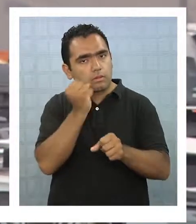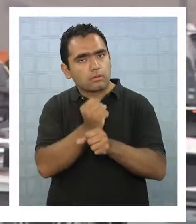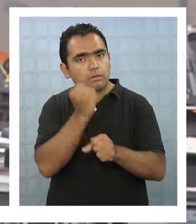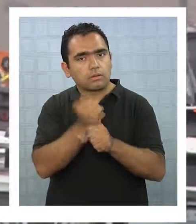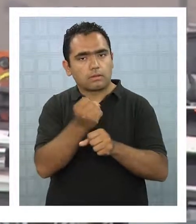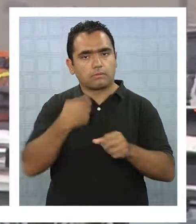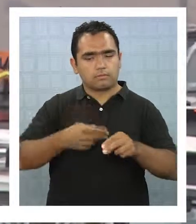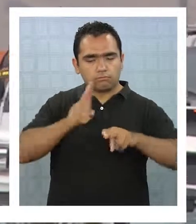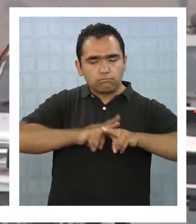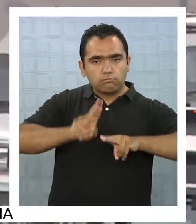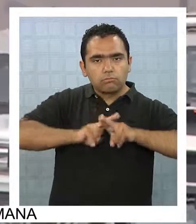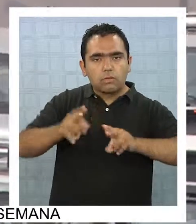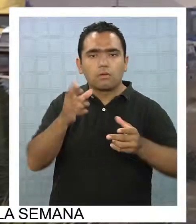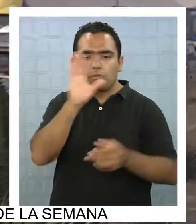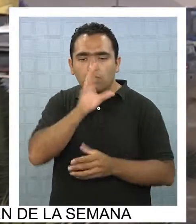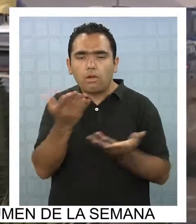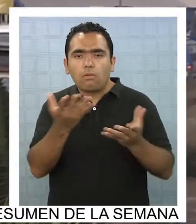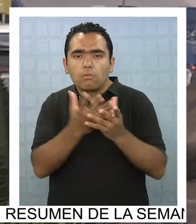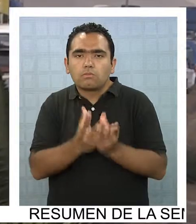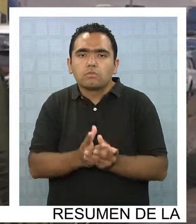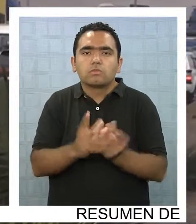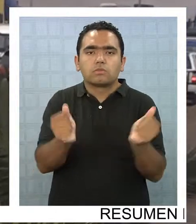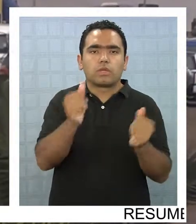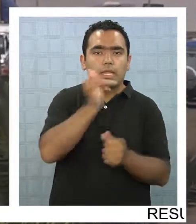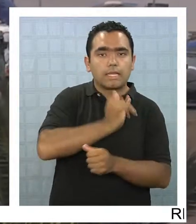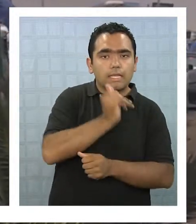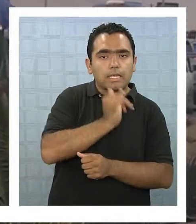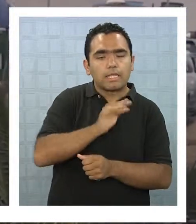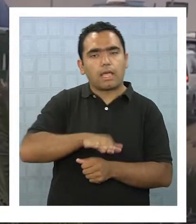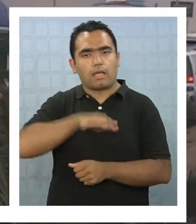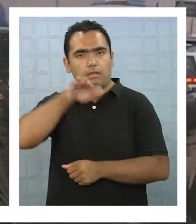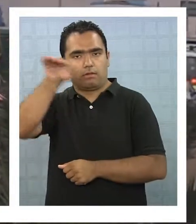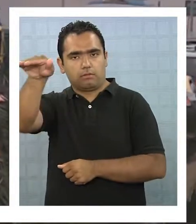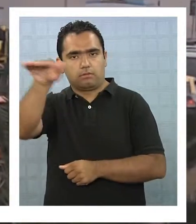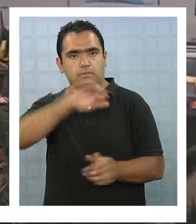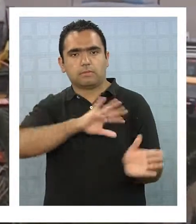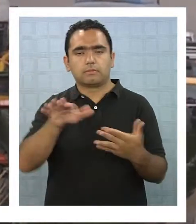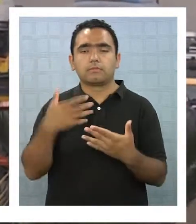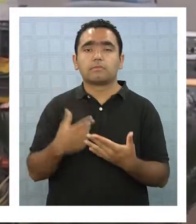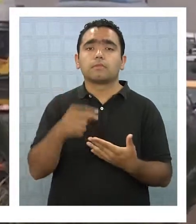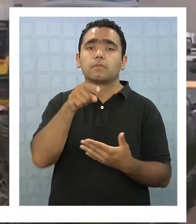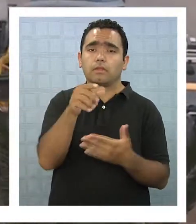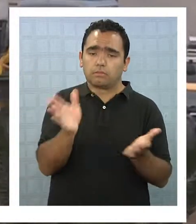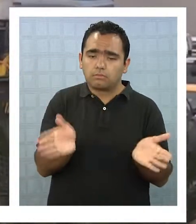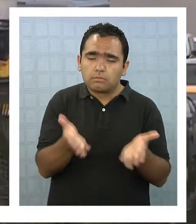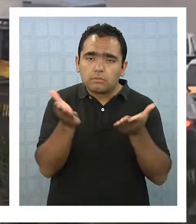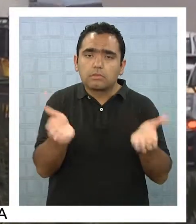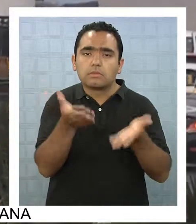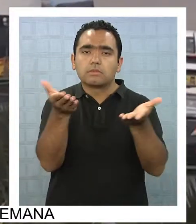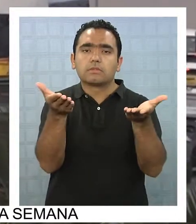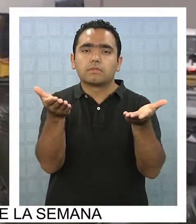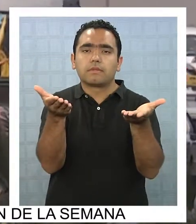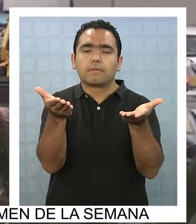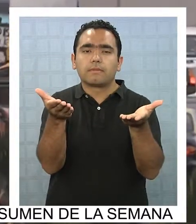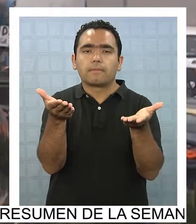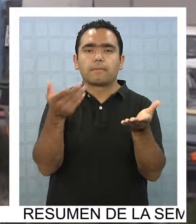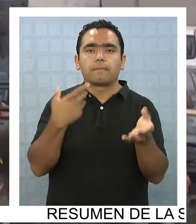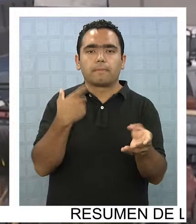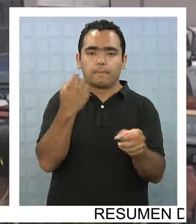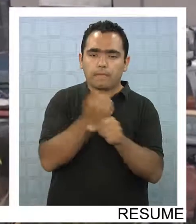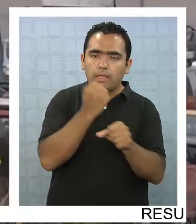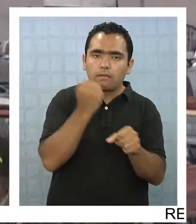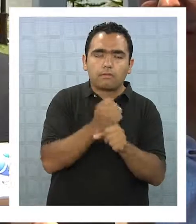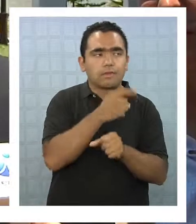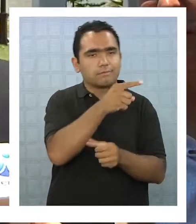vial que buscan solución a las vías que unen a Iquique con alto auspicio. Hemos estado impulsando una tarea que nos dio la presidenta